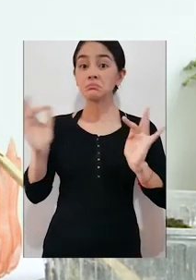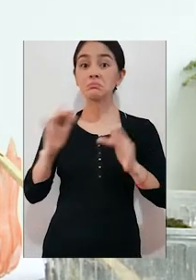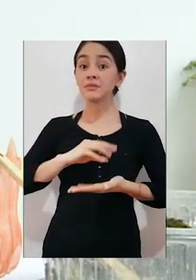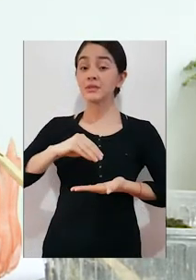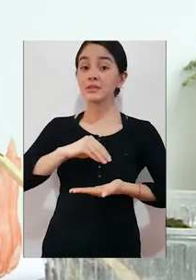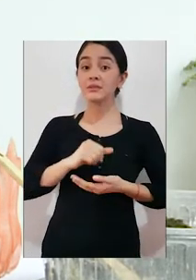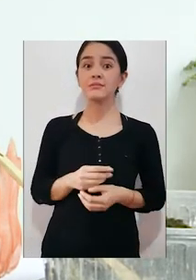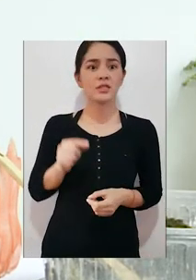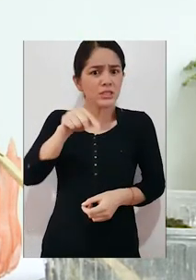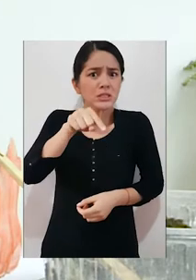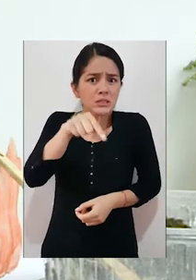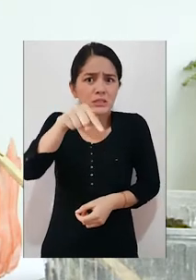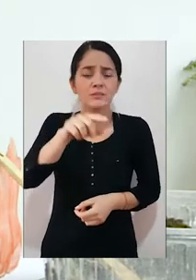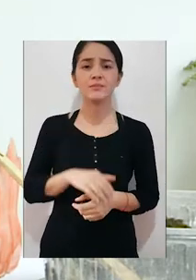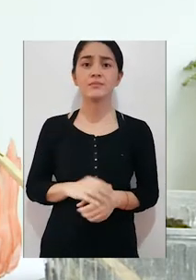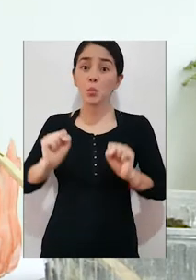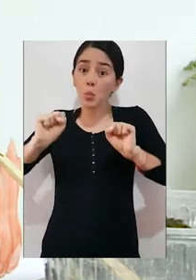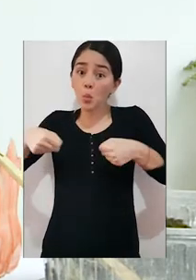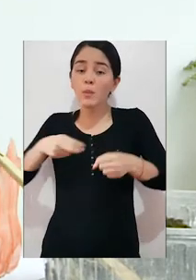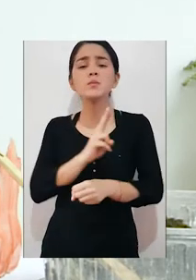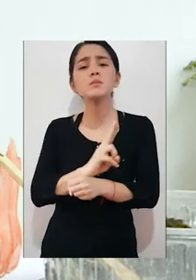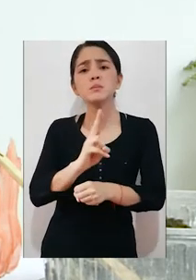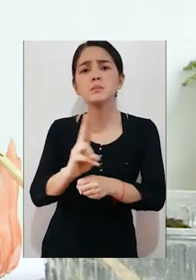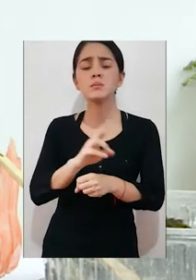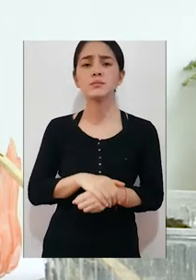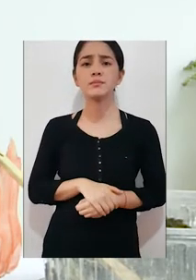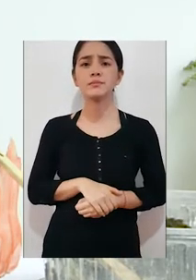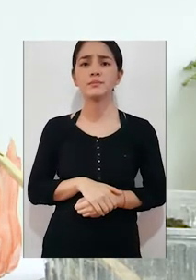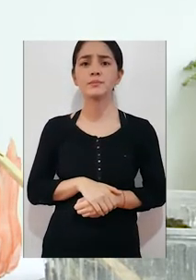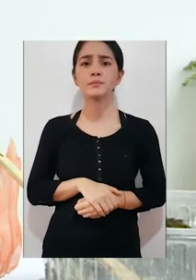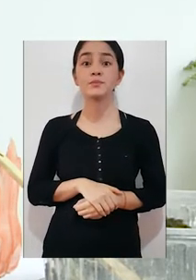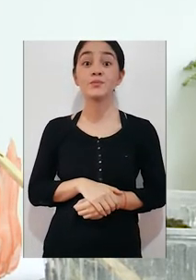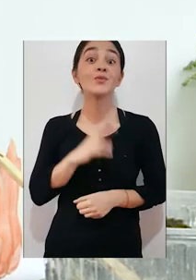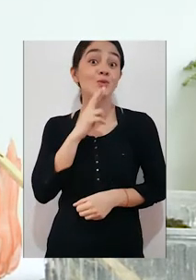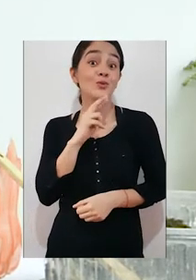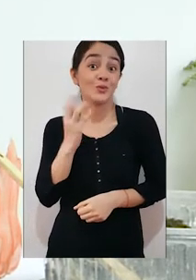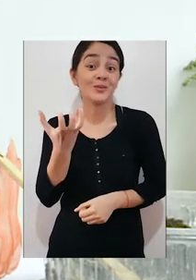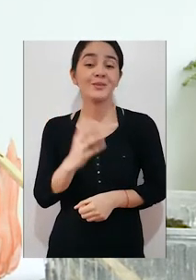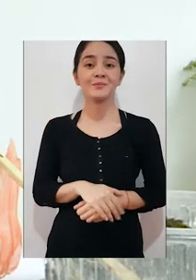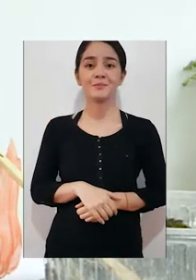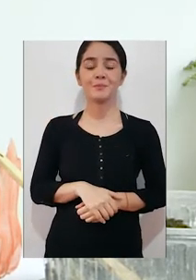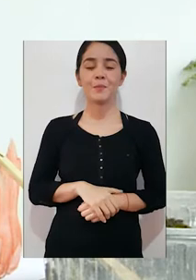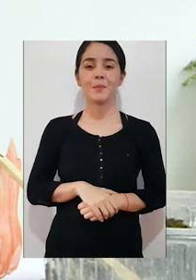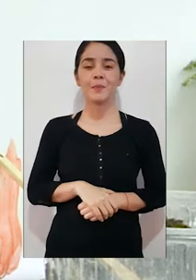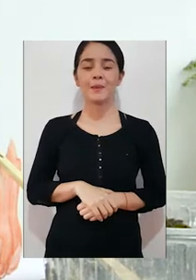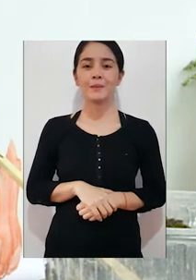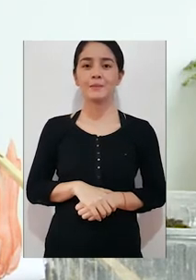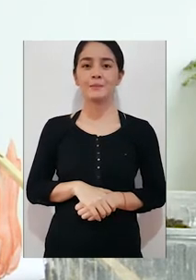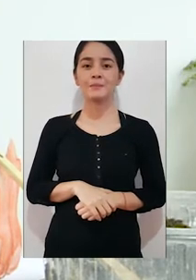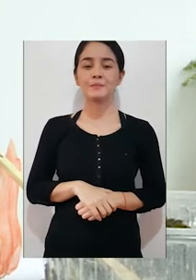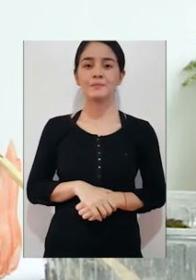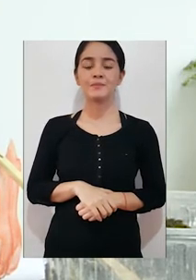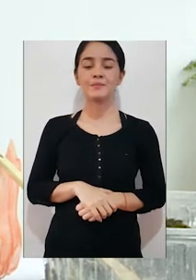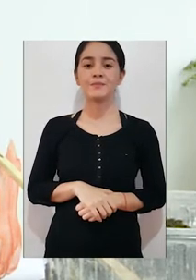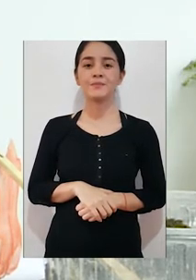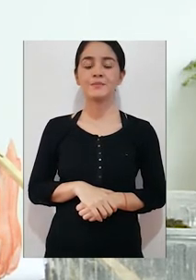dulce, en la misma huerta, podemos utilizar nuestros tomates. En el caso de la huerta